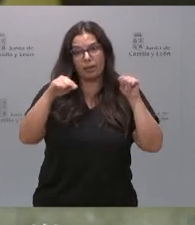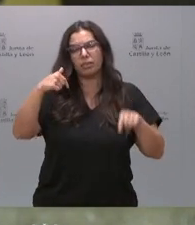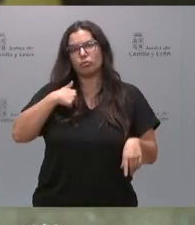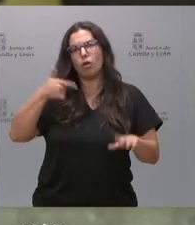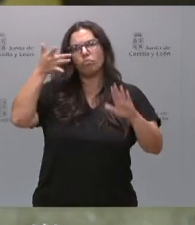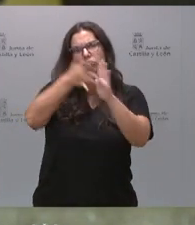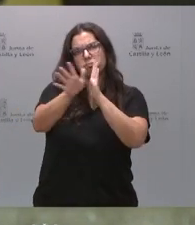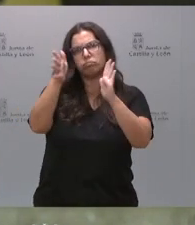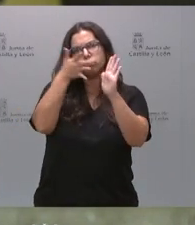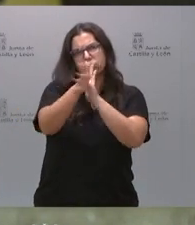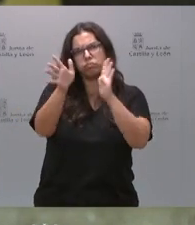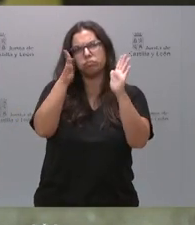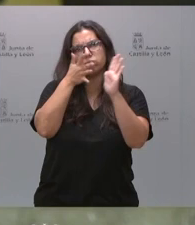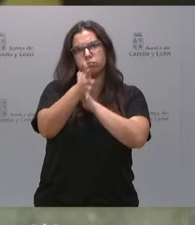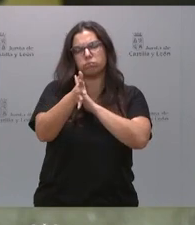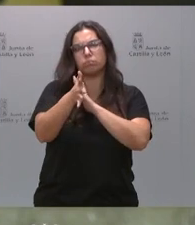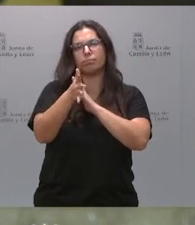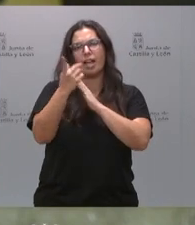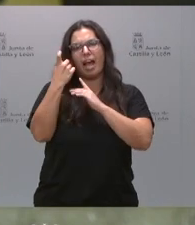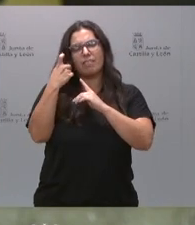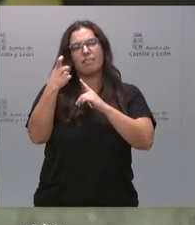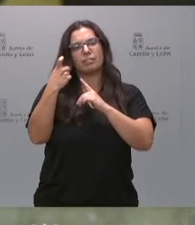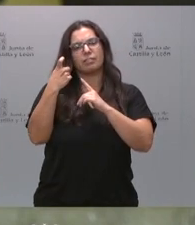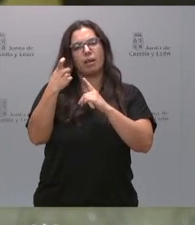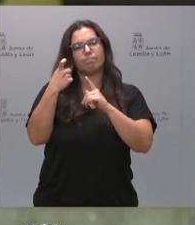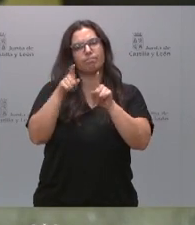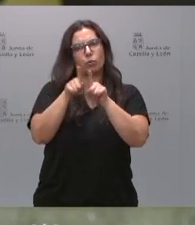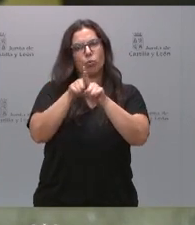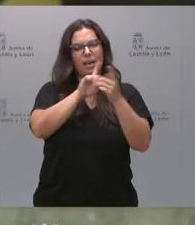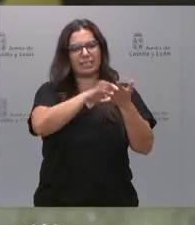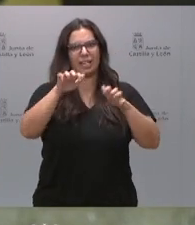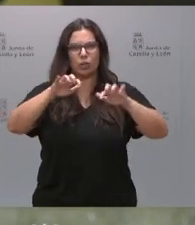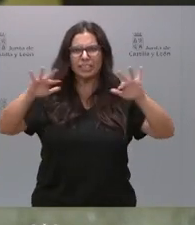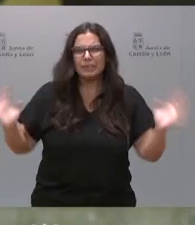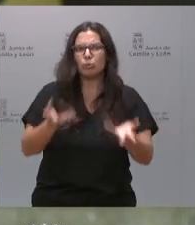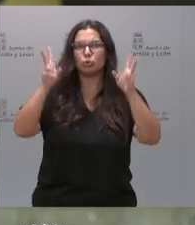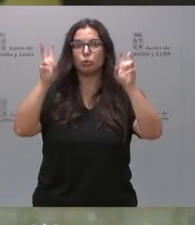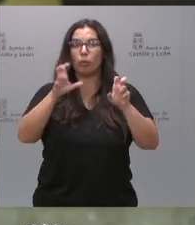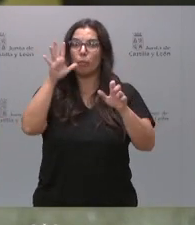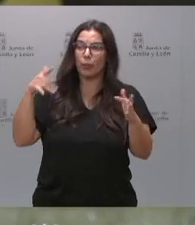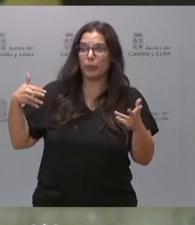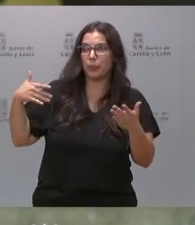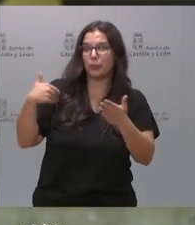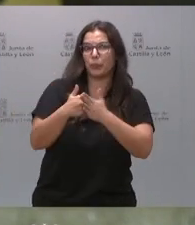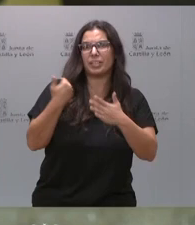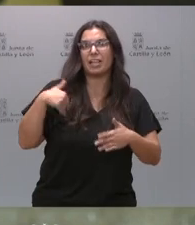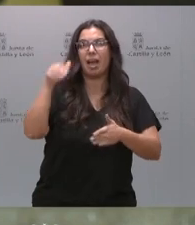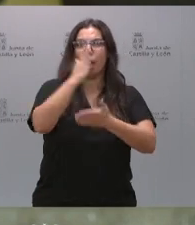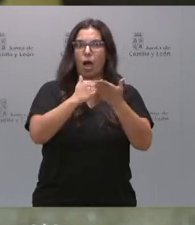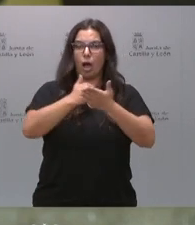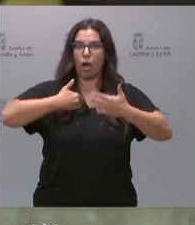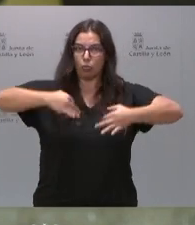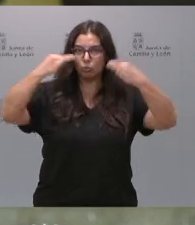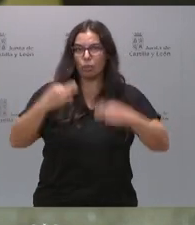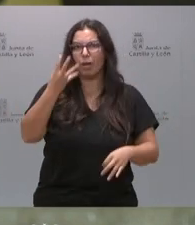que es necesario un nuevo impulso de Castilla y León tras 40 años de autonomía, demostrando